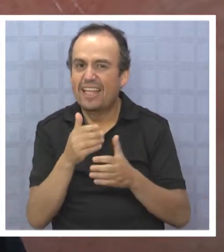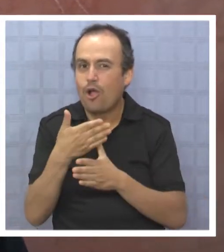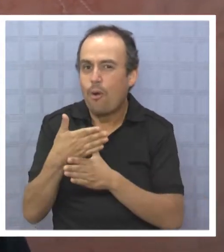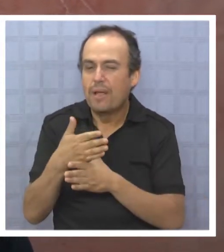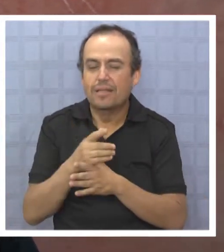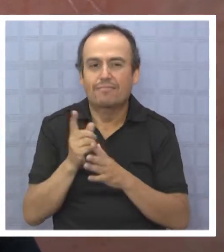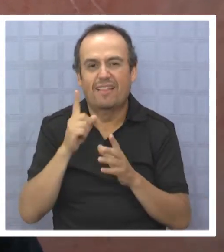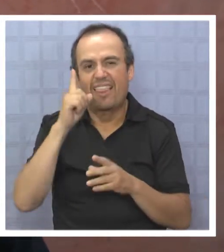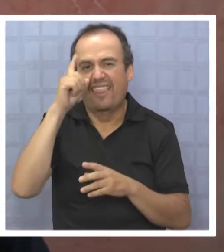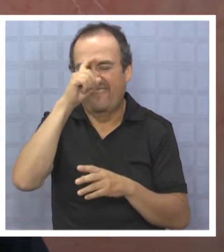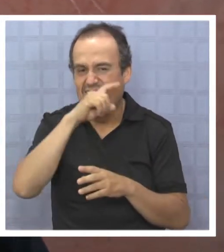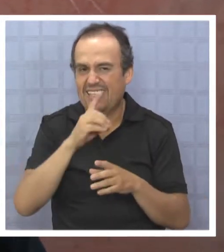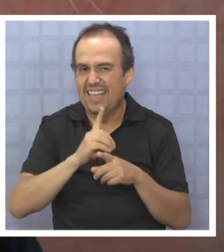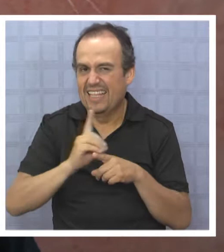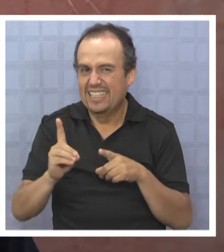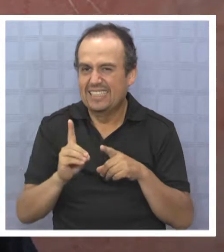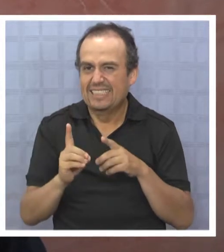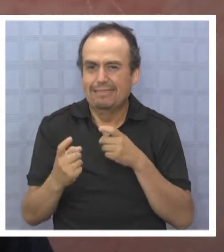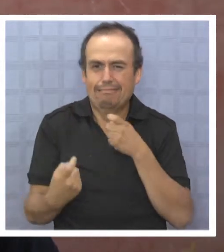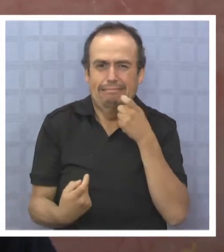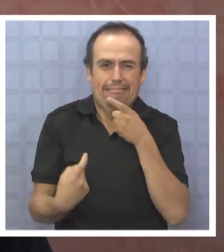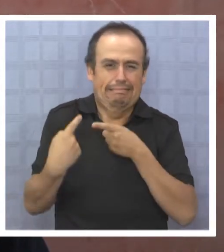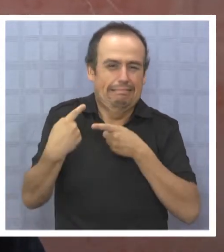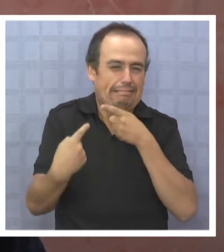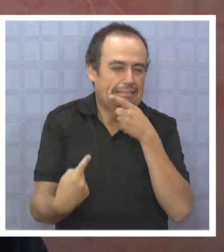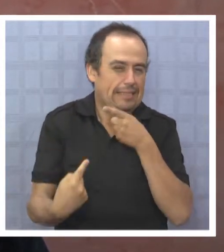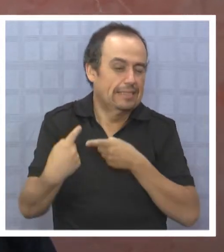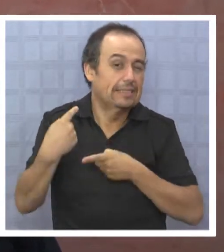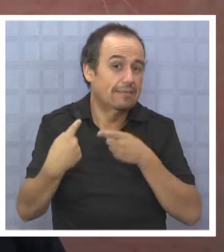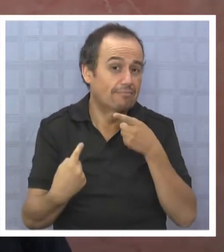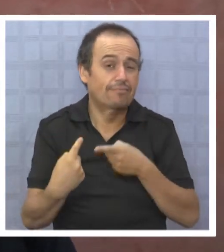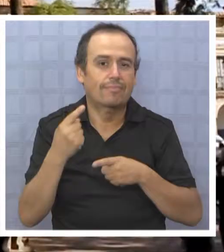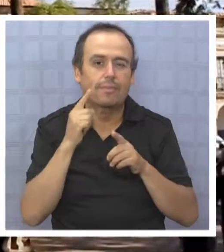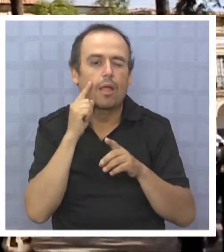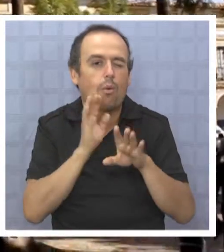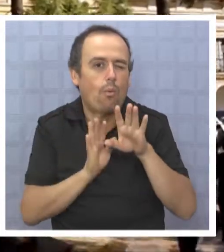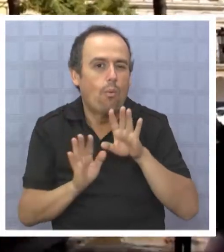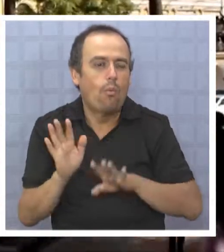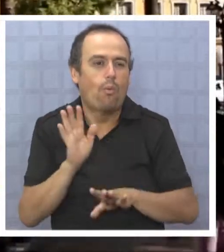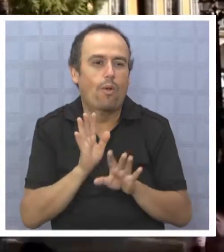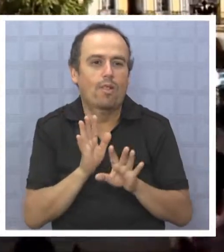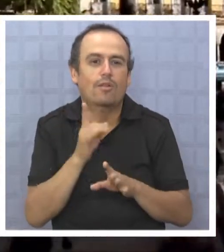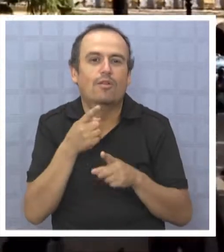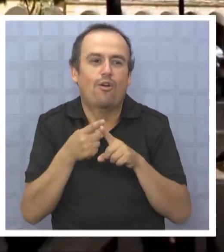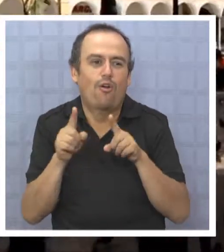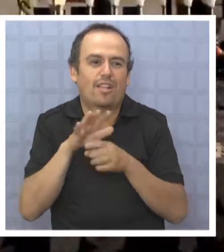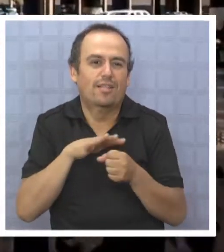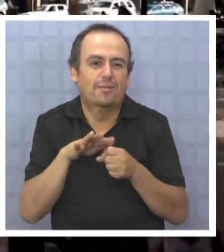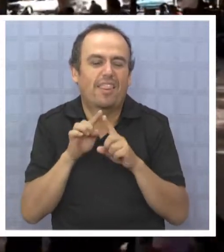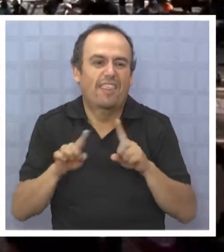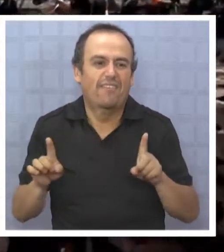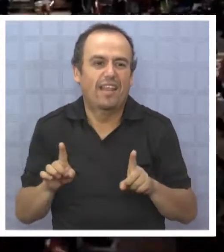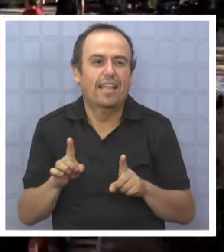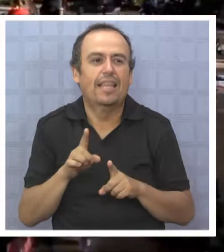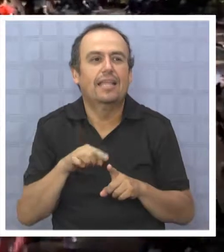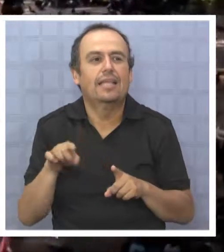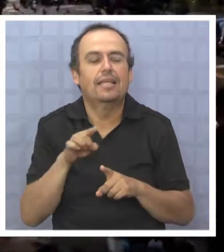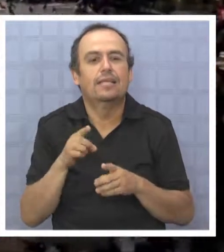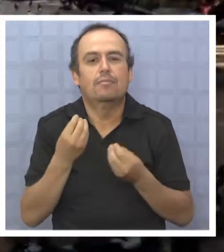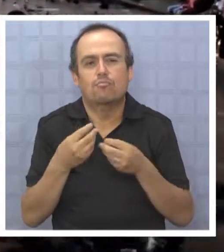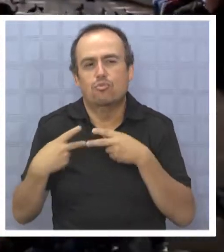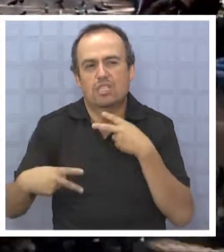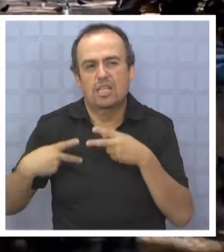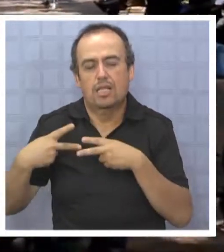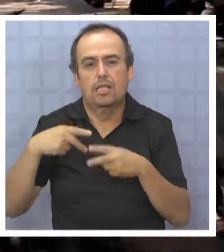hay cierta tiranteza, ciertas precauciones, hay otra situación diferente. Hay antecedentes históricos que